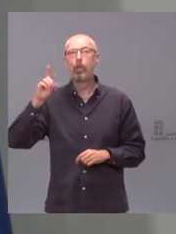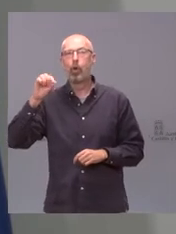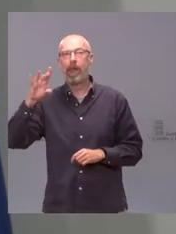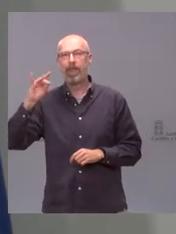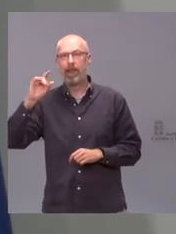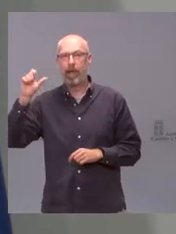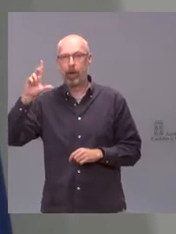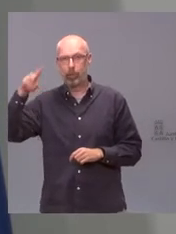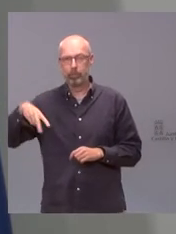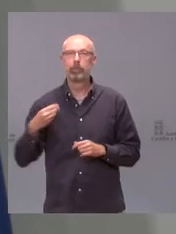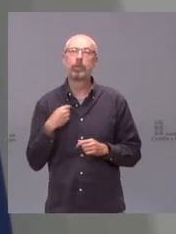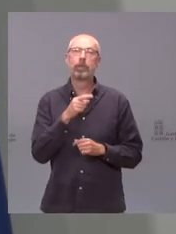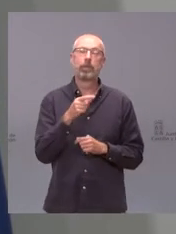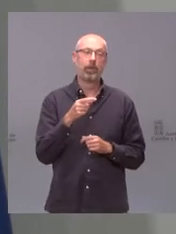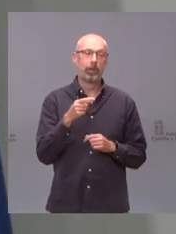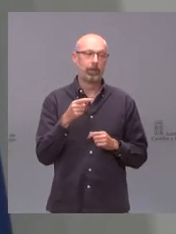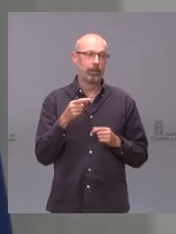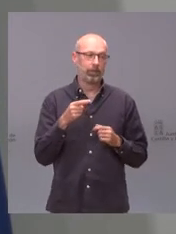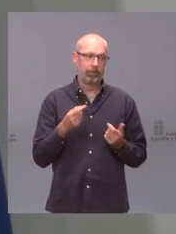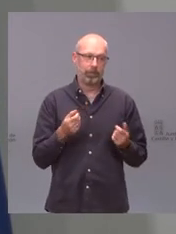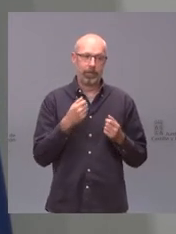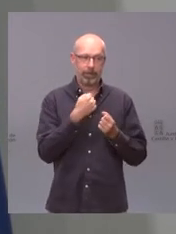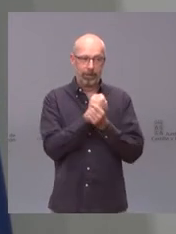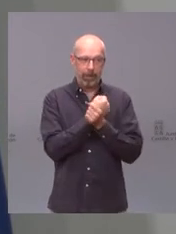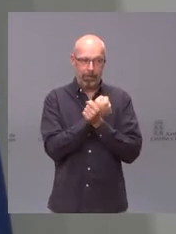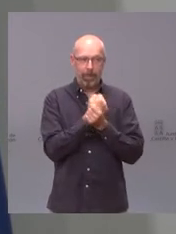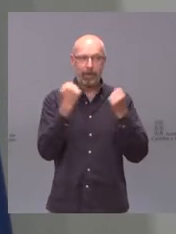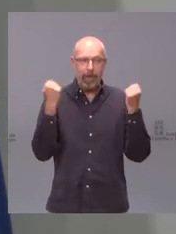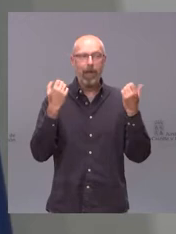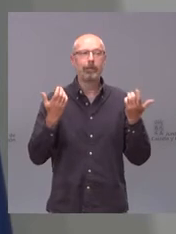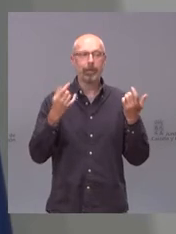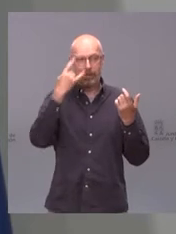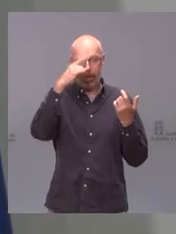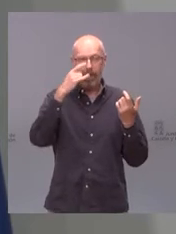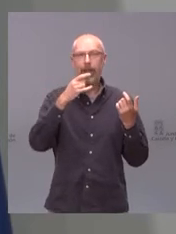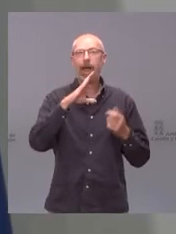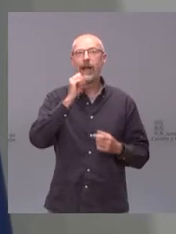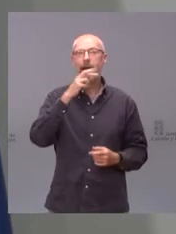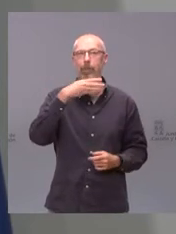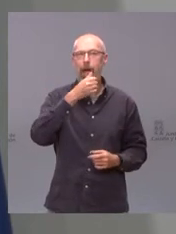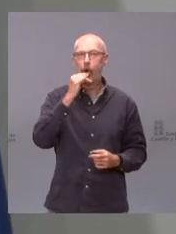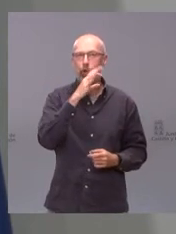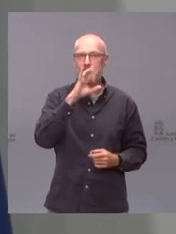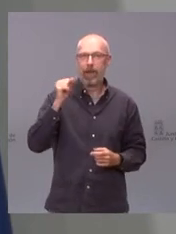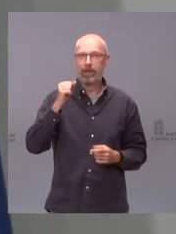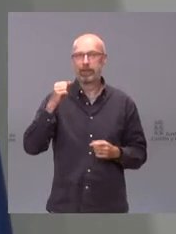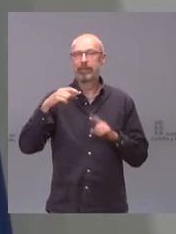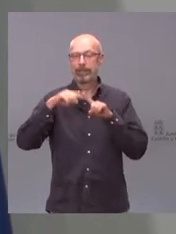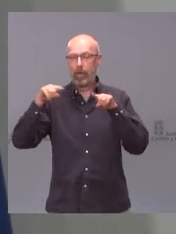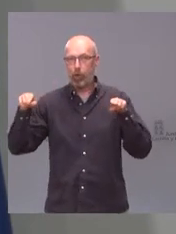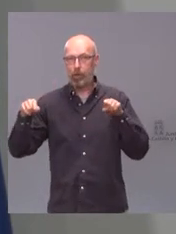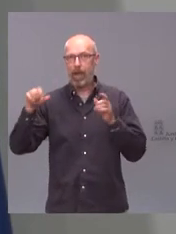de Tormes, Carvajosa de la Sagrada y Villamayor. En Segovia, la capital Segovia, El Espinar,